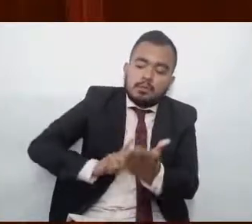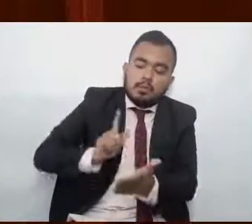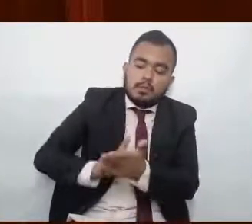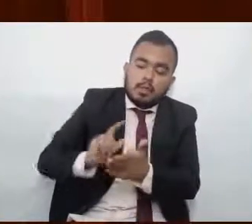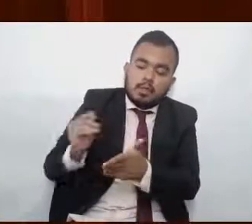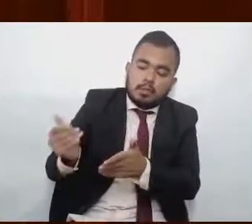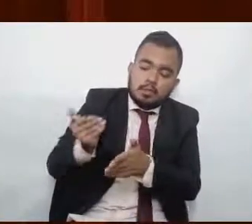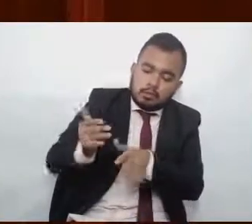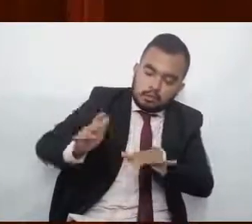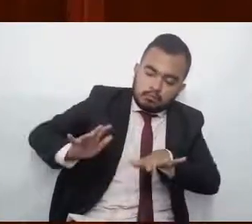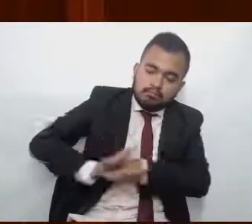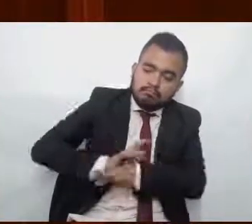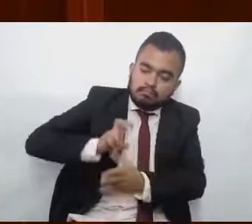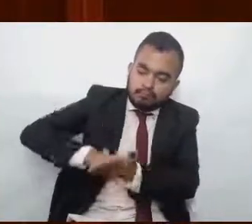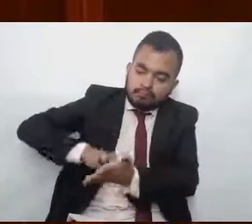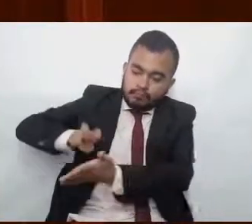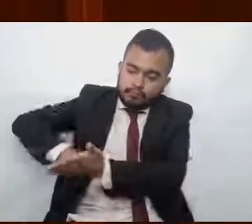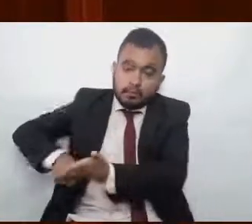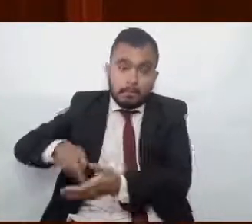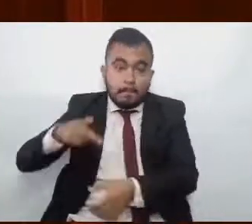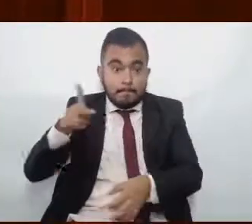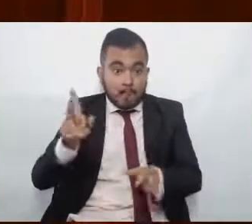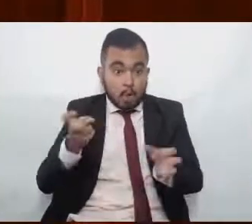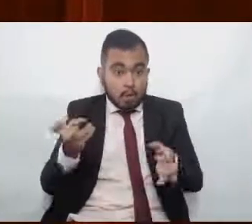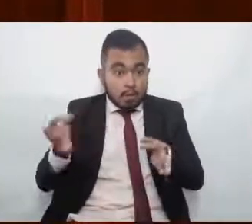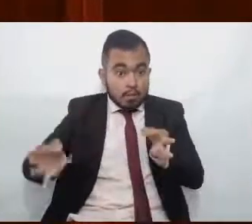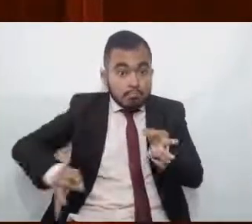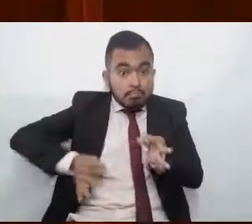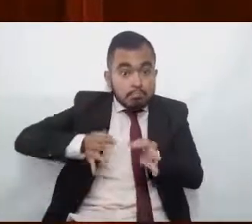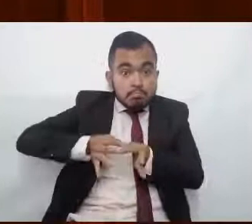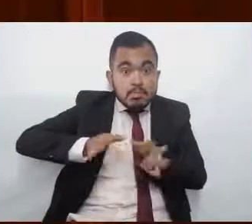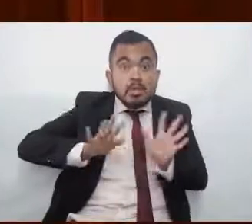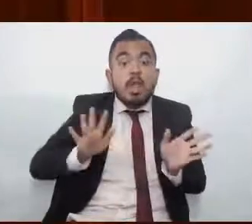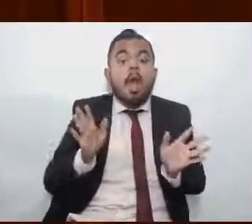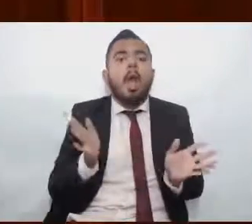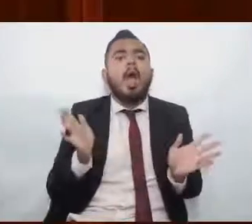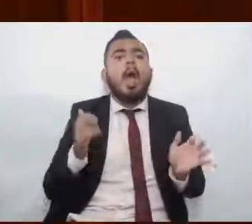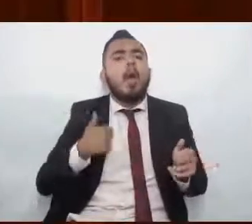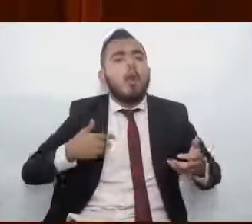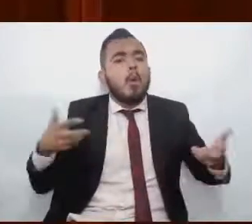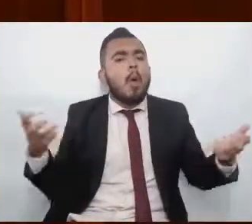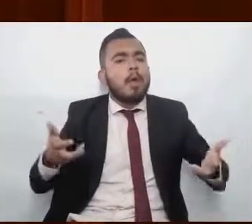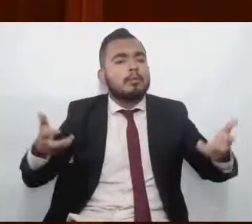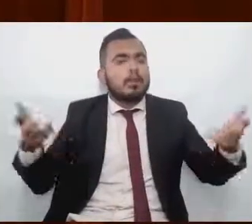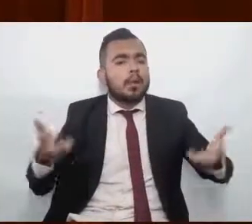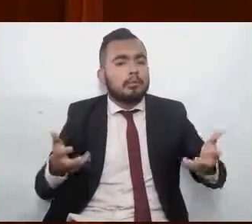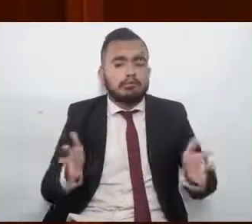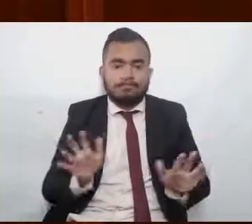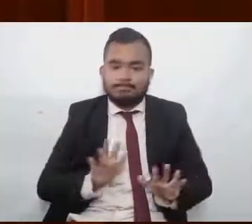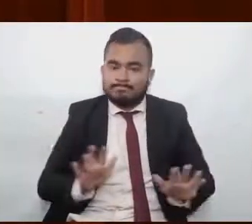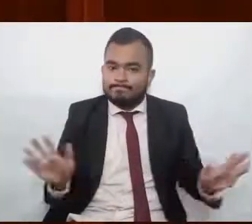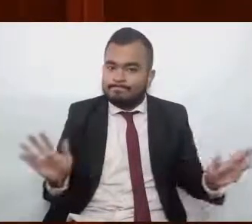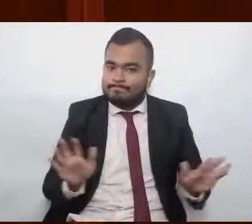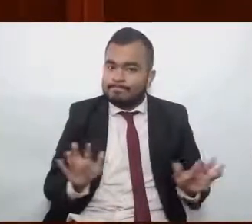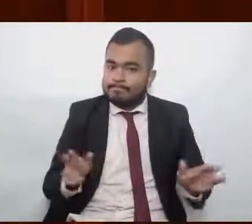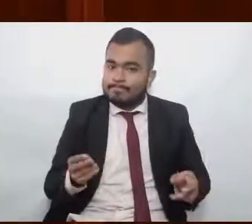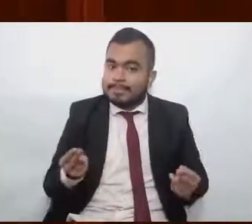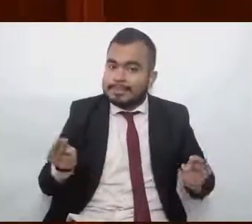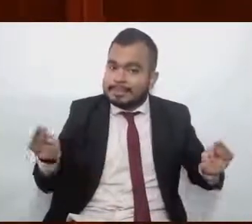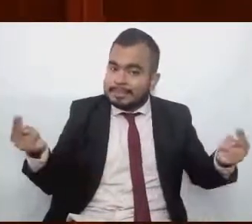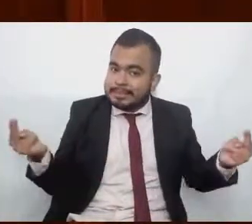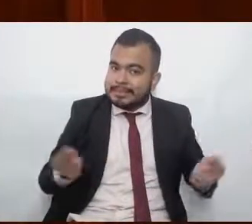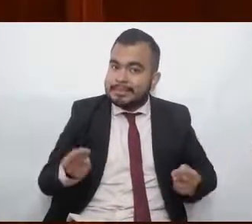Pero no solamente basta intentar ejercer un derecho de buena fe, es necesario que se haga este